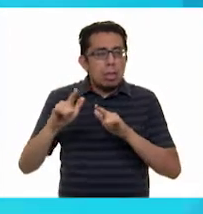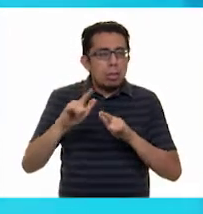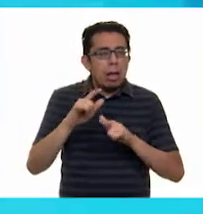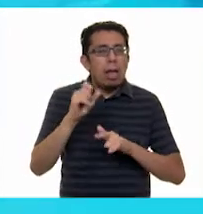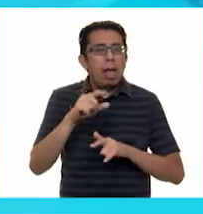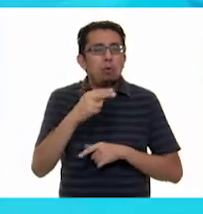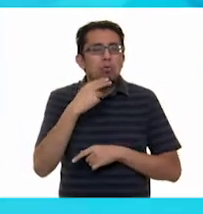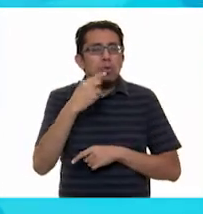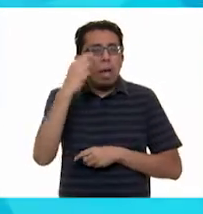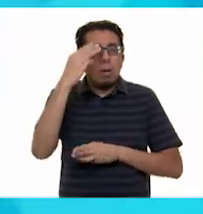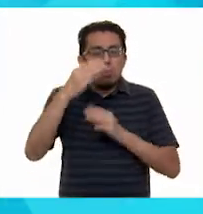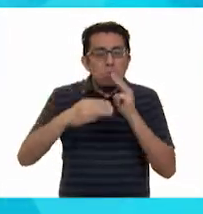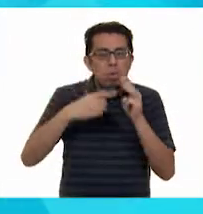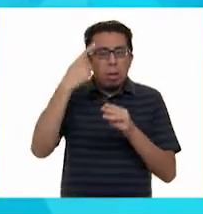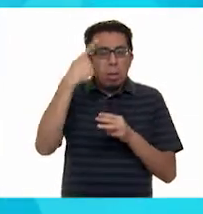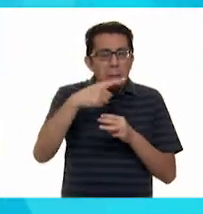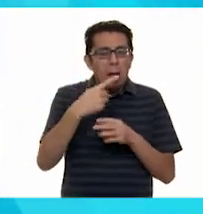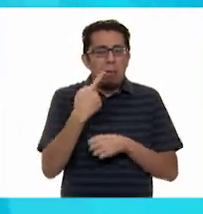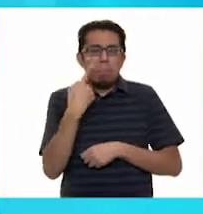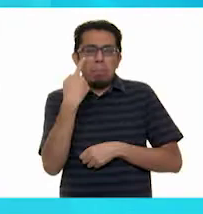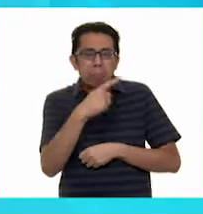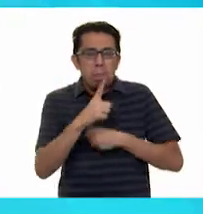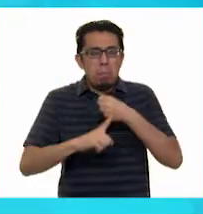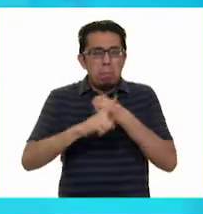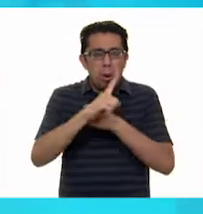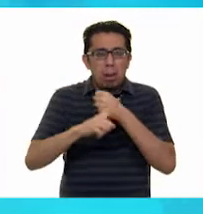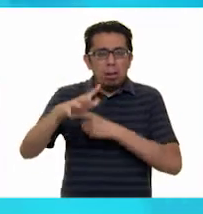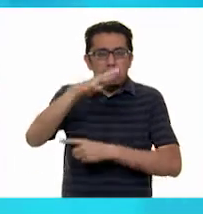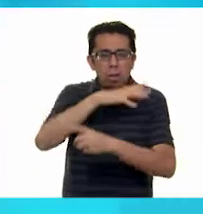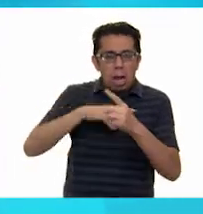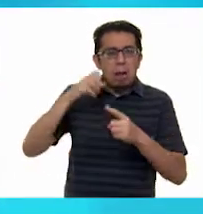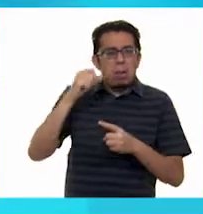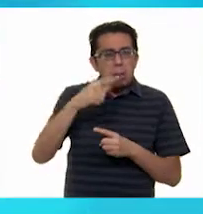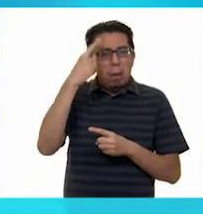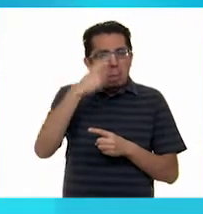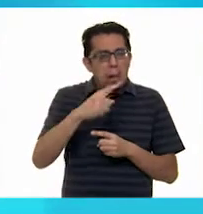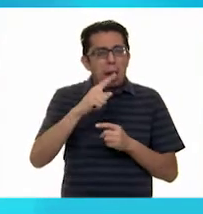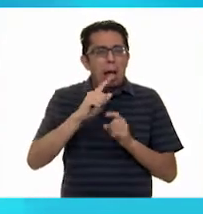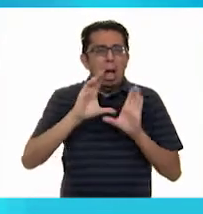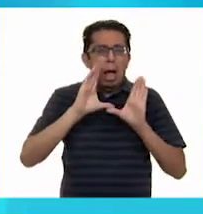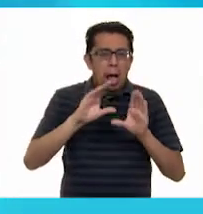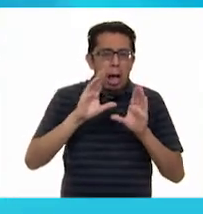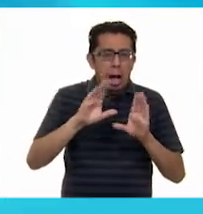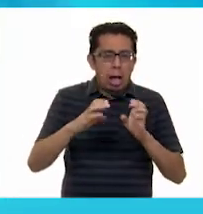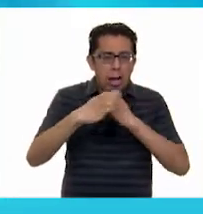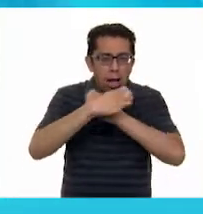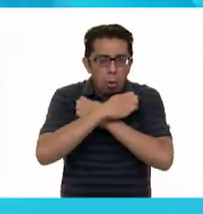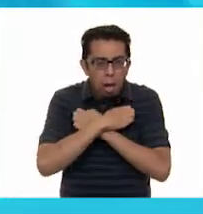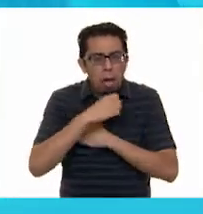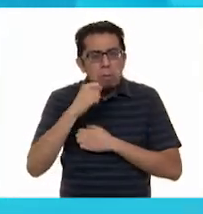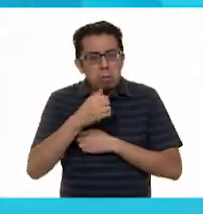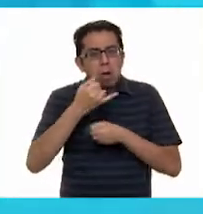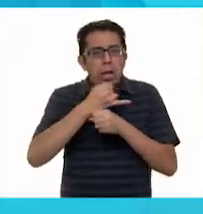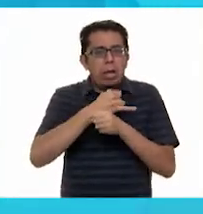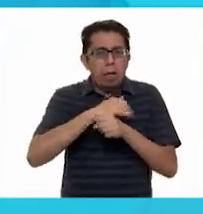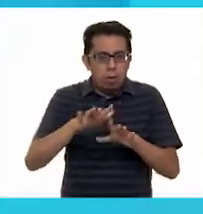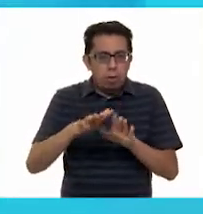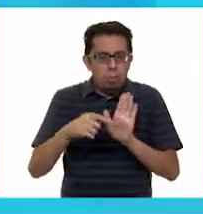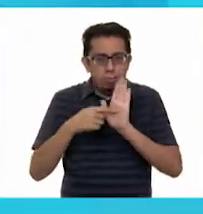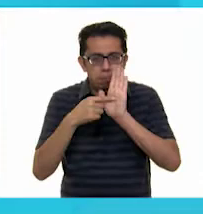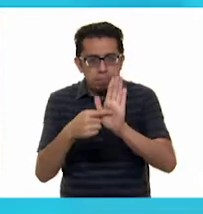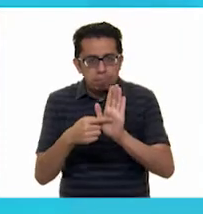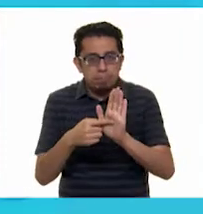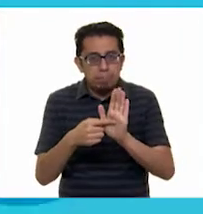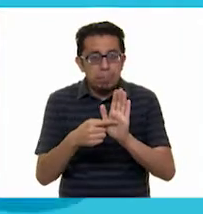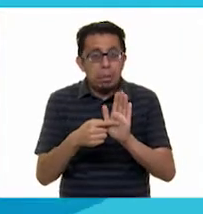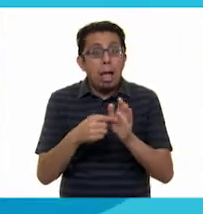mundo como herramienta de denuncia social y también como recurso pedagógico, informativo y recreativo. Y bueno amigos, espero que